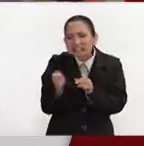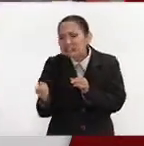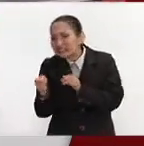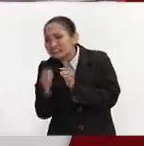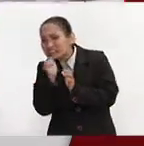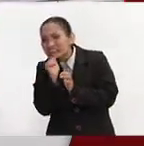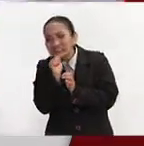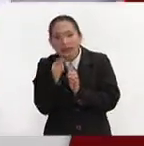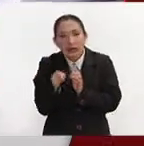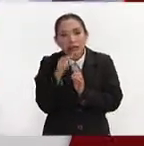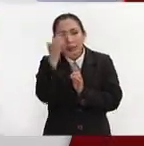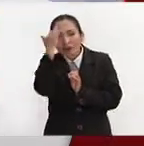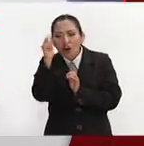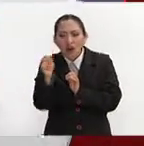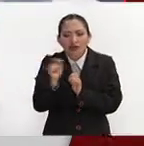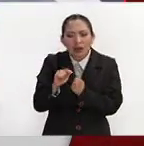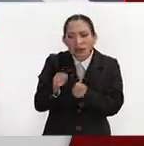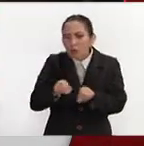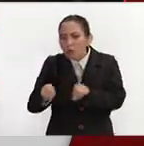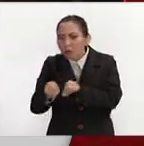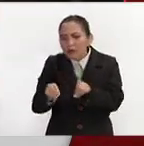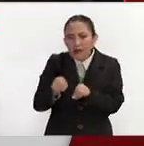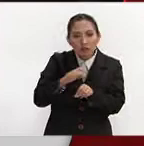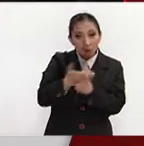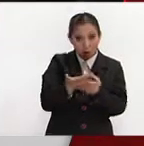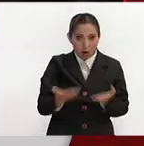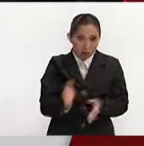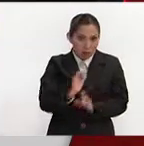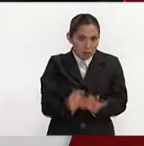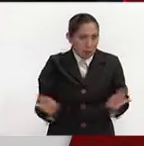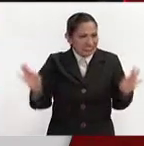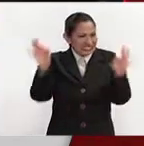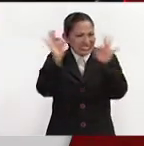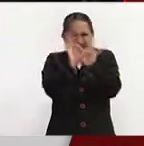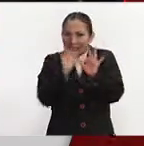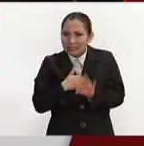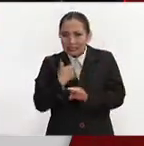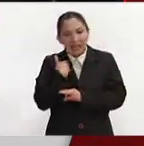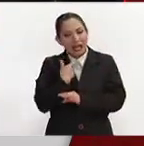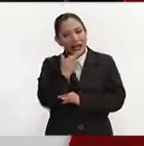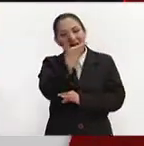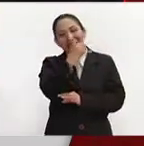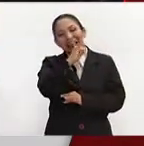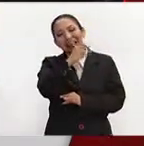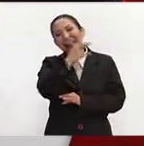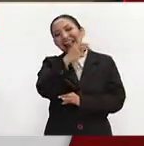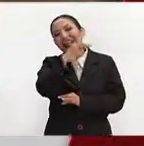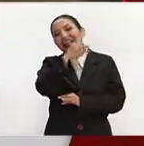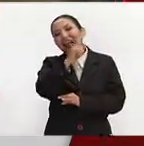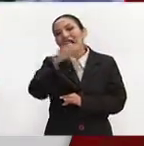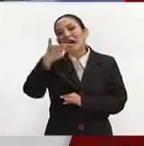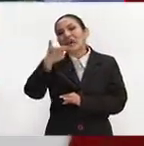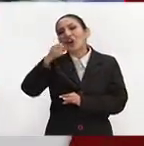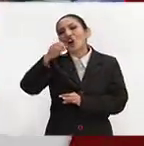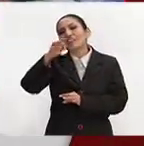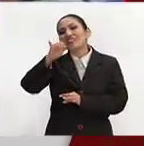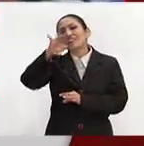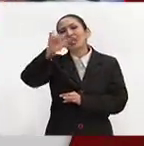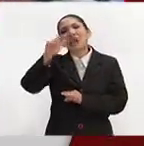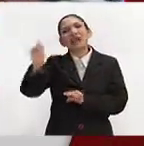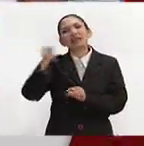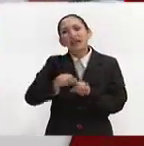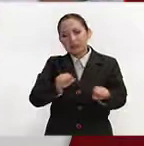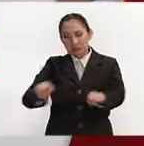permite conocer cómo se está comportando. Hoy, más que nunca, es pertinente la ingeniería geofísica porque es la que nos explica, por ejemplo, cómo